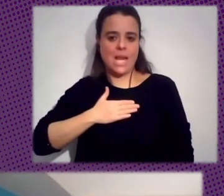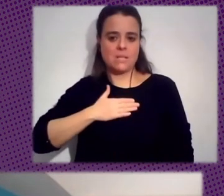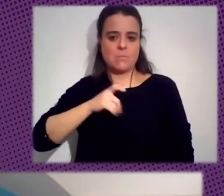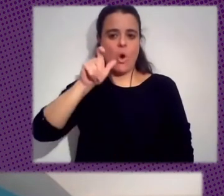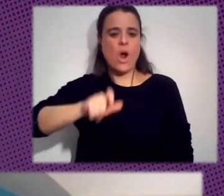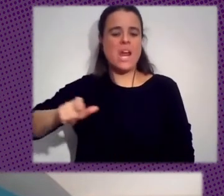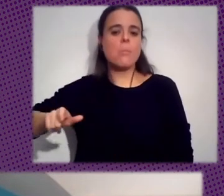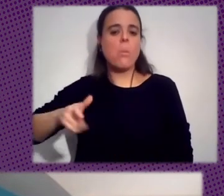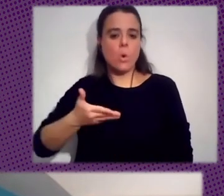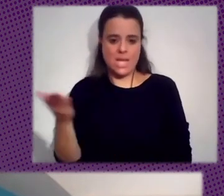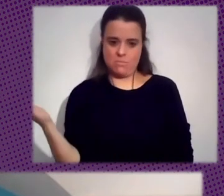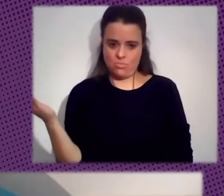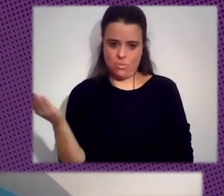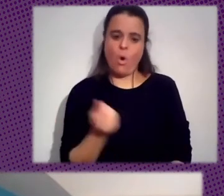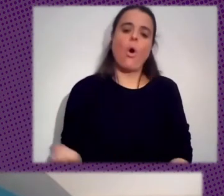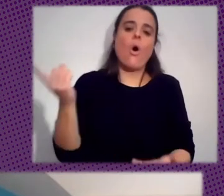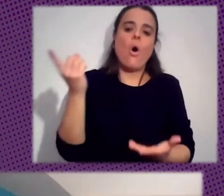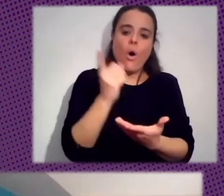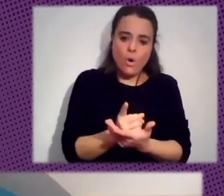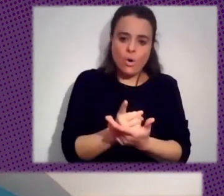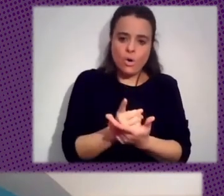Otra Vez Estamos Hablando De Los Dos